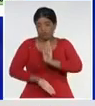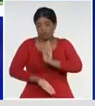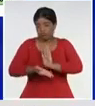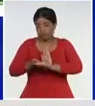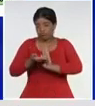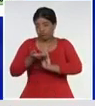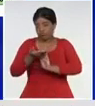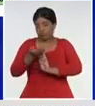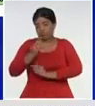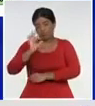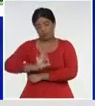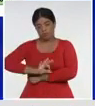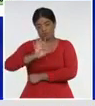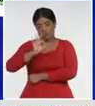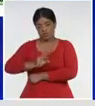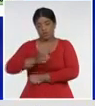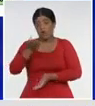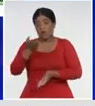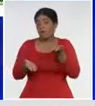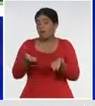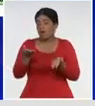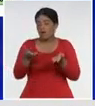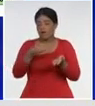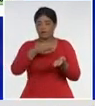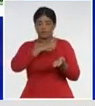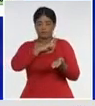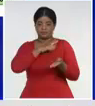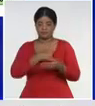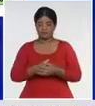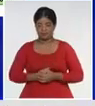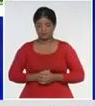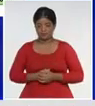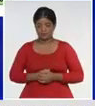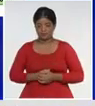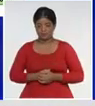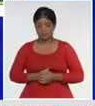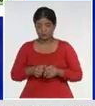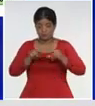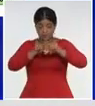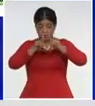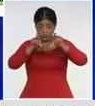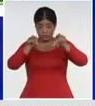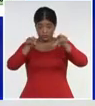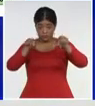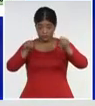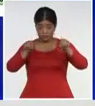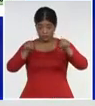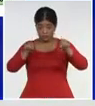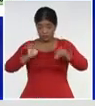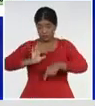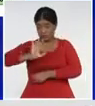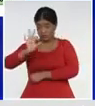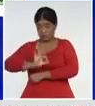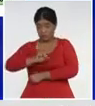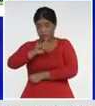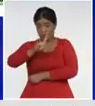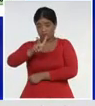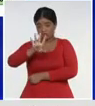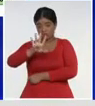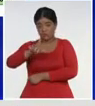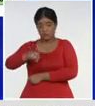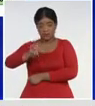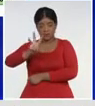con relación, al día anterior, Cuba, con una tasa, 125,3,